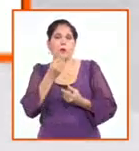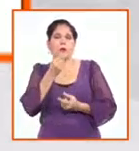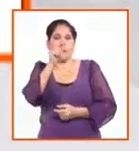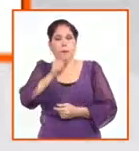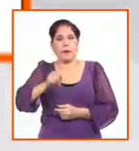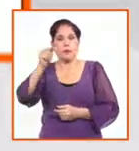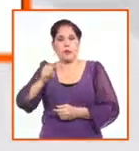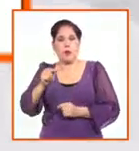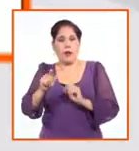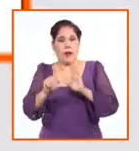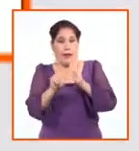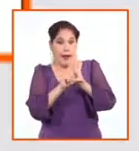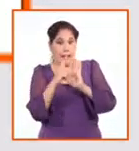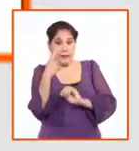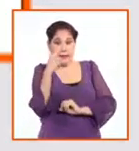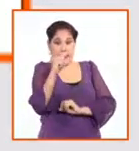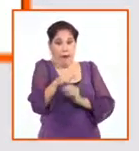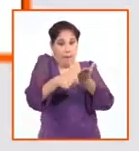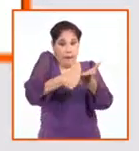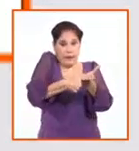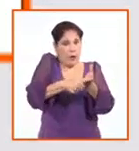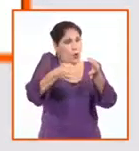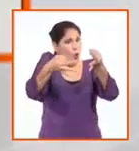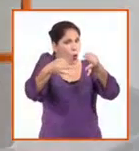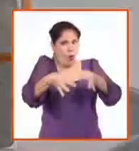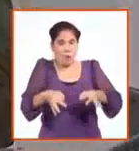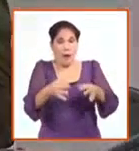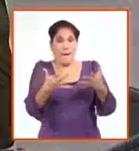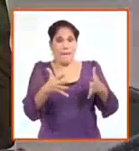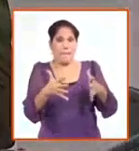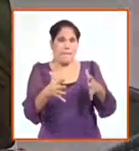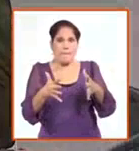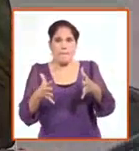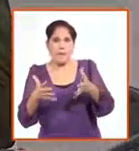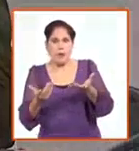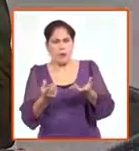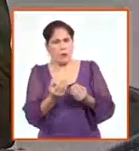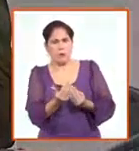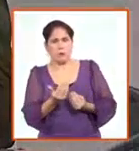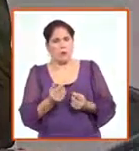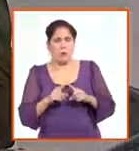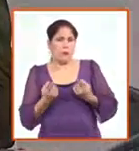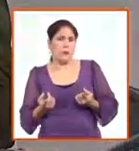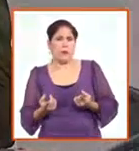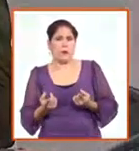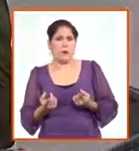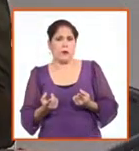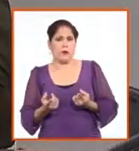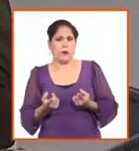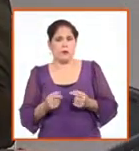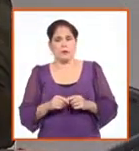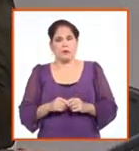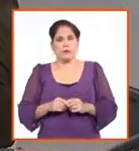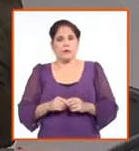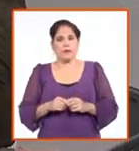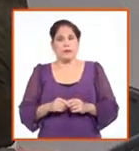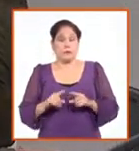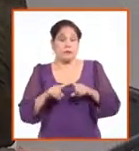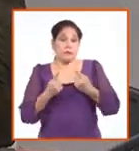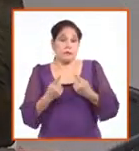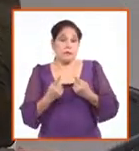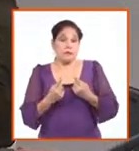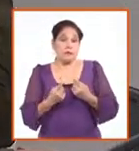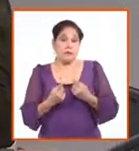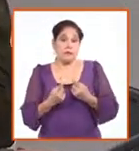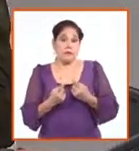salga legalmente de su país tenga miedo creíble, con un argumento para entrar a los Estados Unidos. Pero es que a la vez, en el